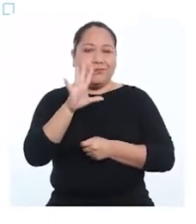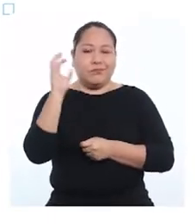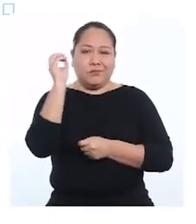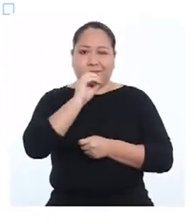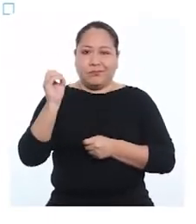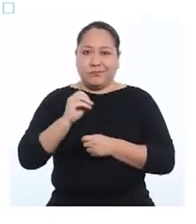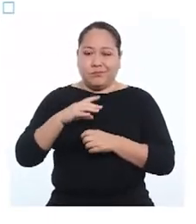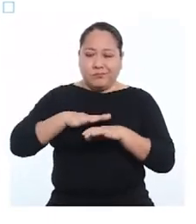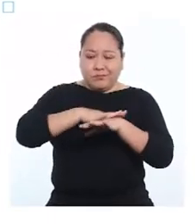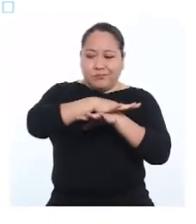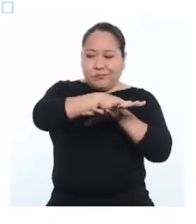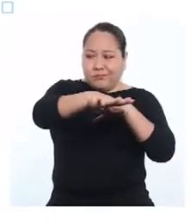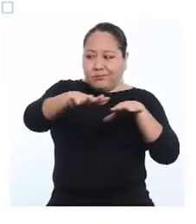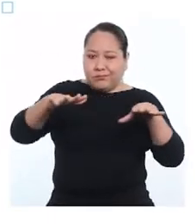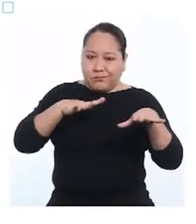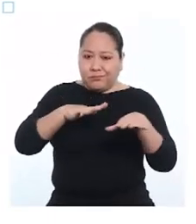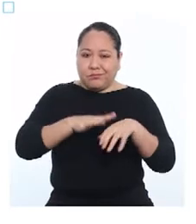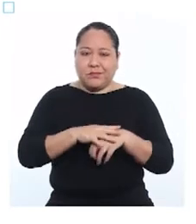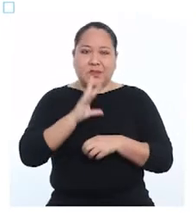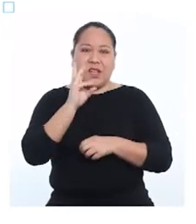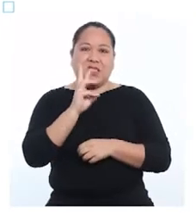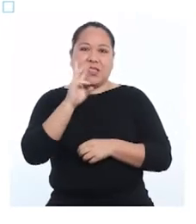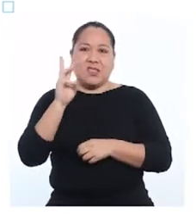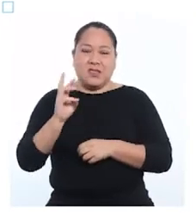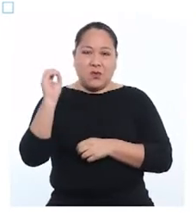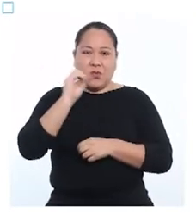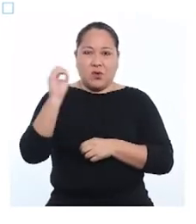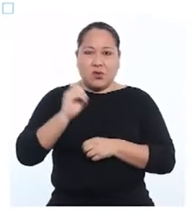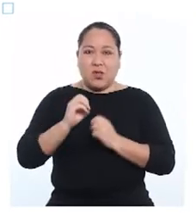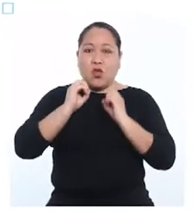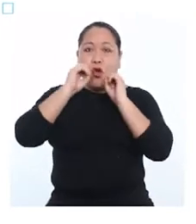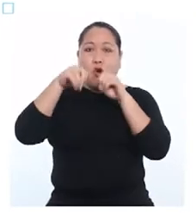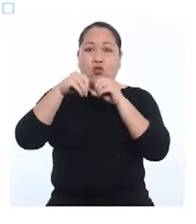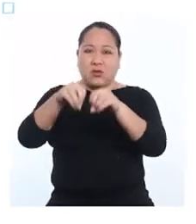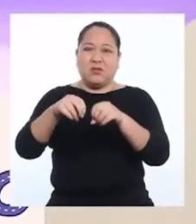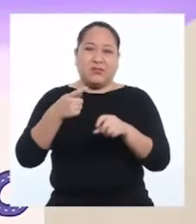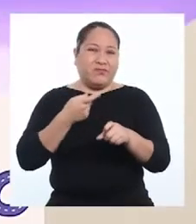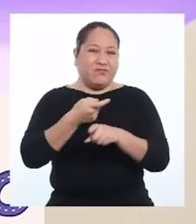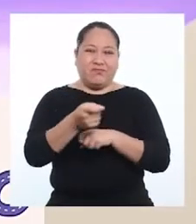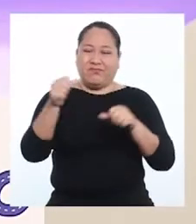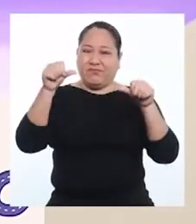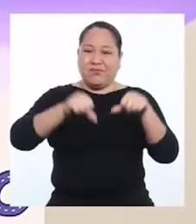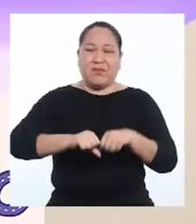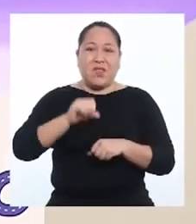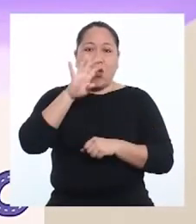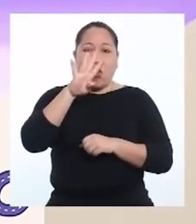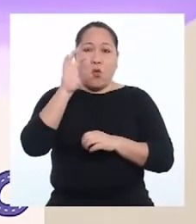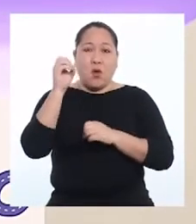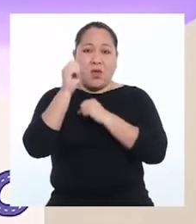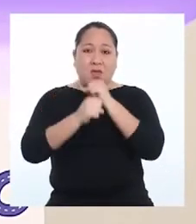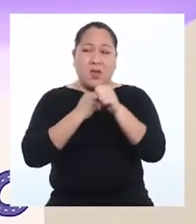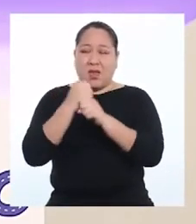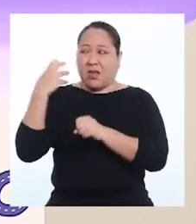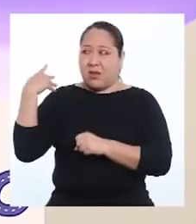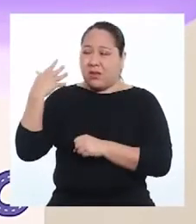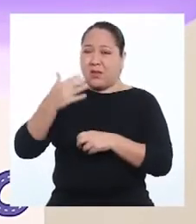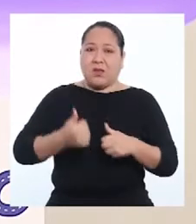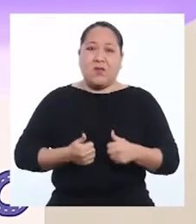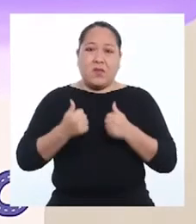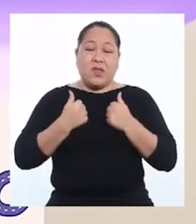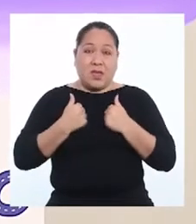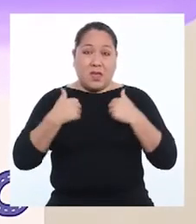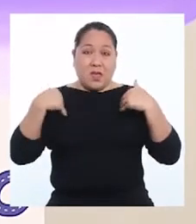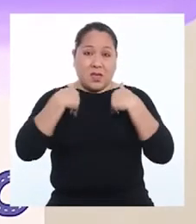% de la superficie terrestre y el 66% de los océanos. En los últimos 40 años, la vida